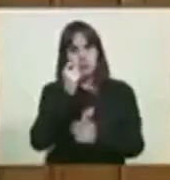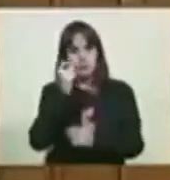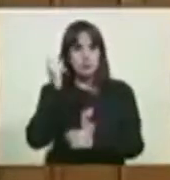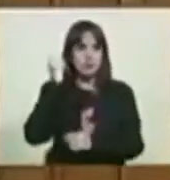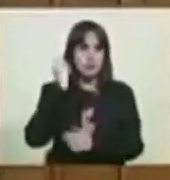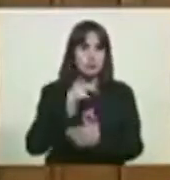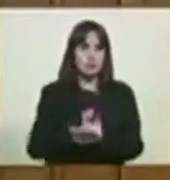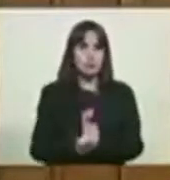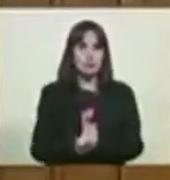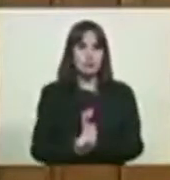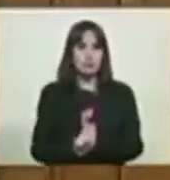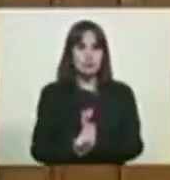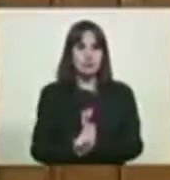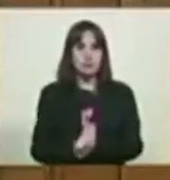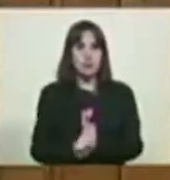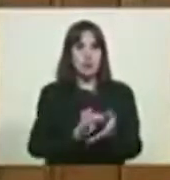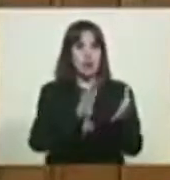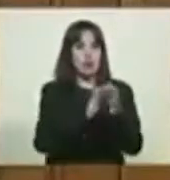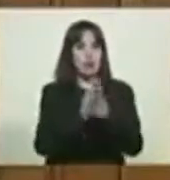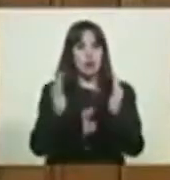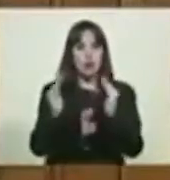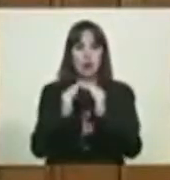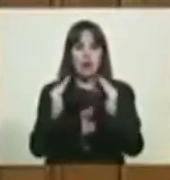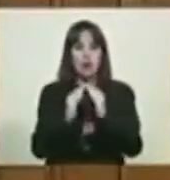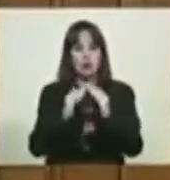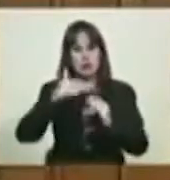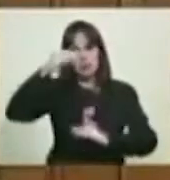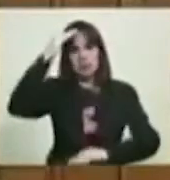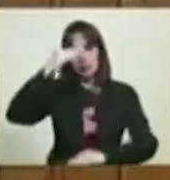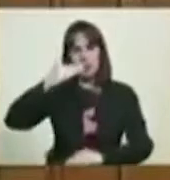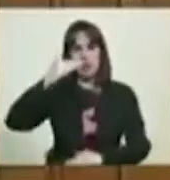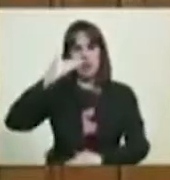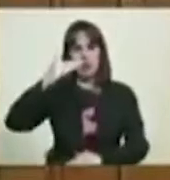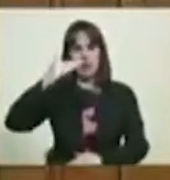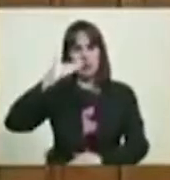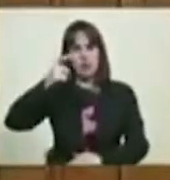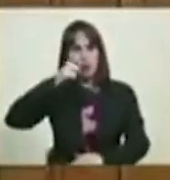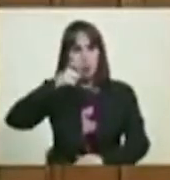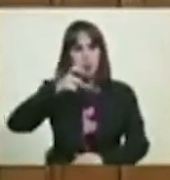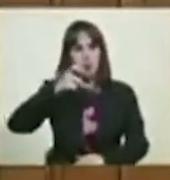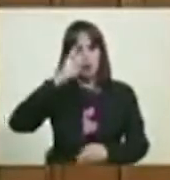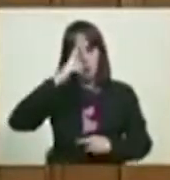Compañero de la Casa Militar, de la Guardia de Honor,